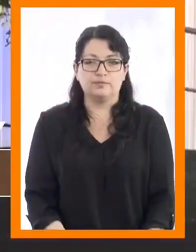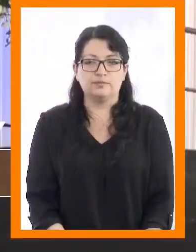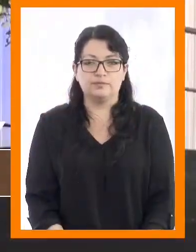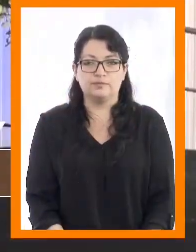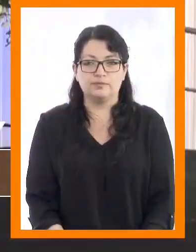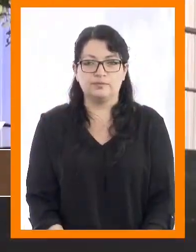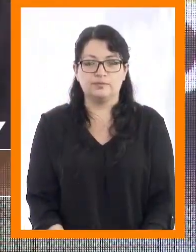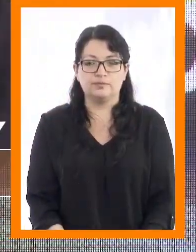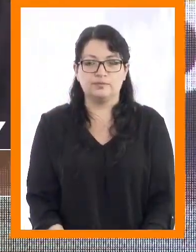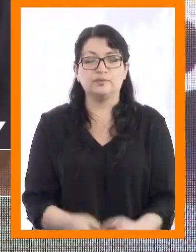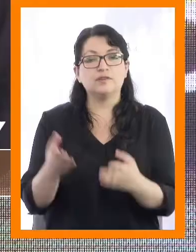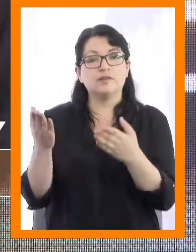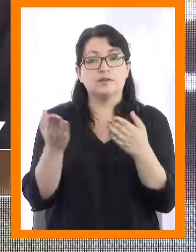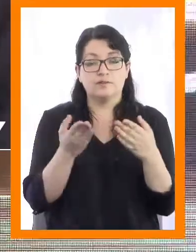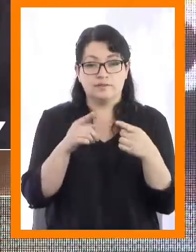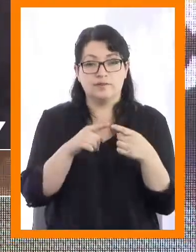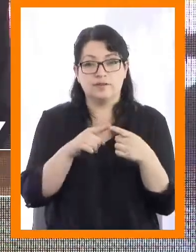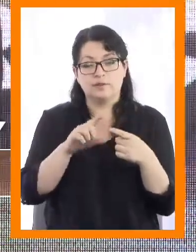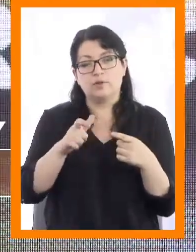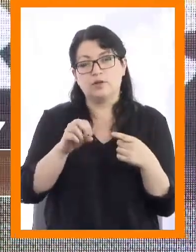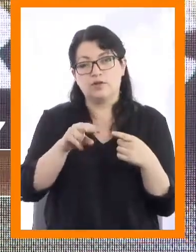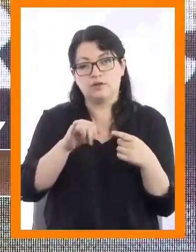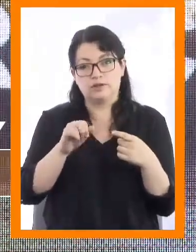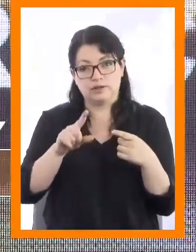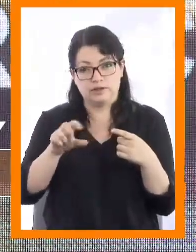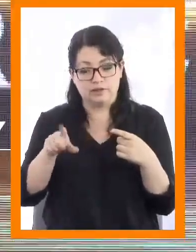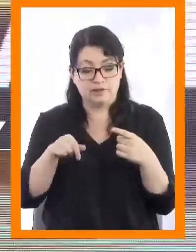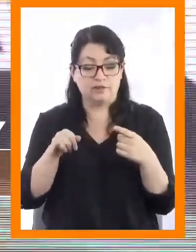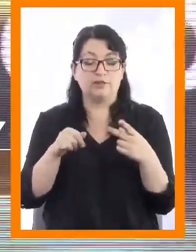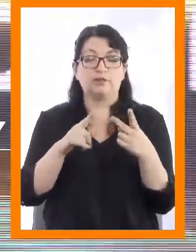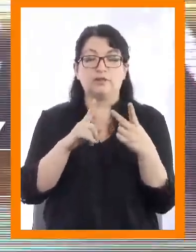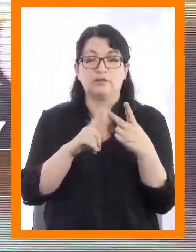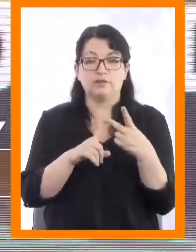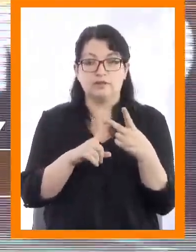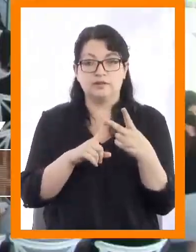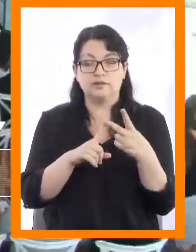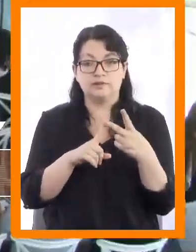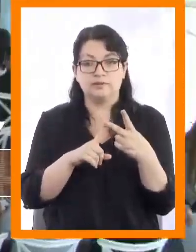Paulina Estefany González Garrido, Gilles Lois.